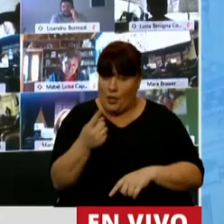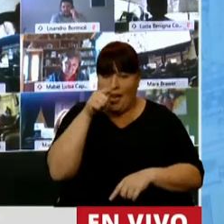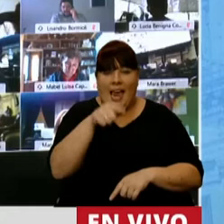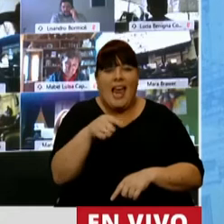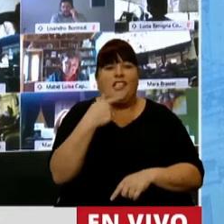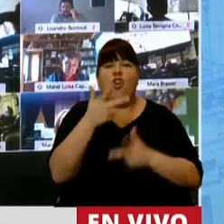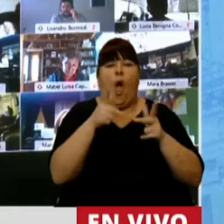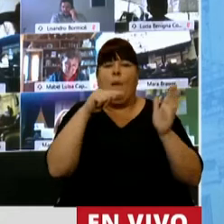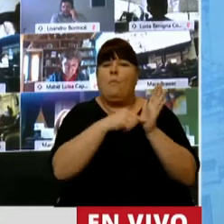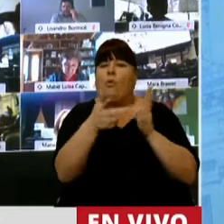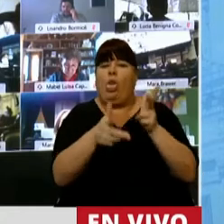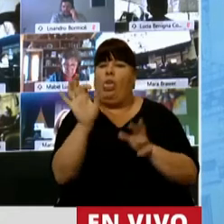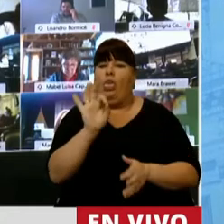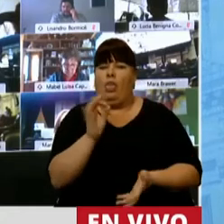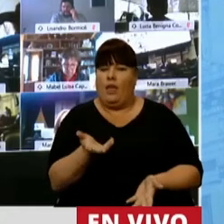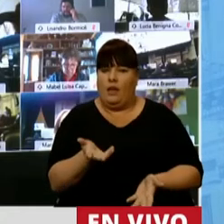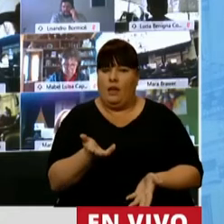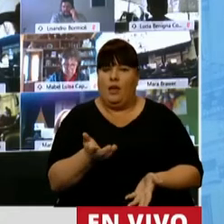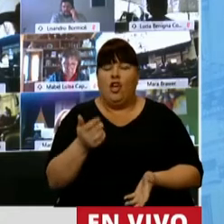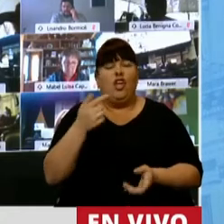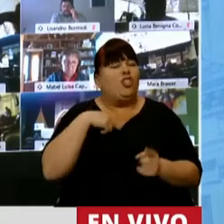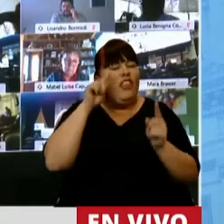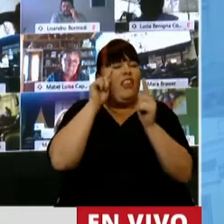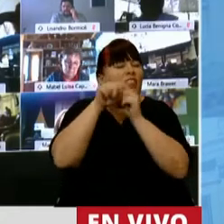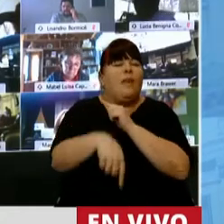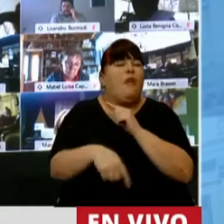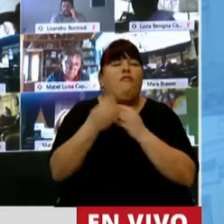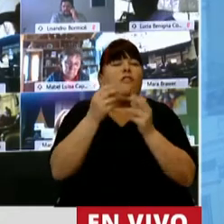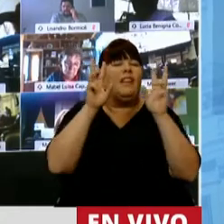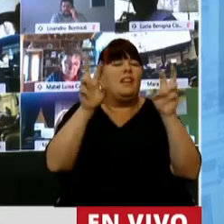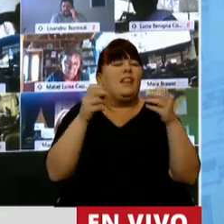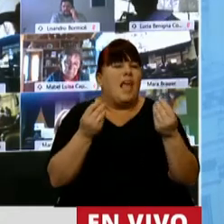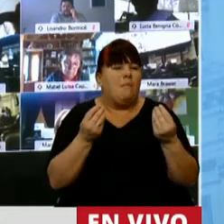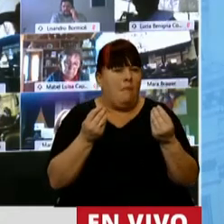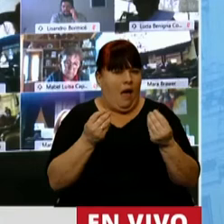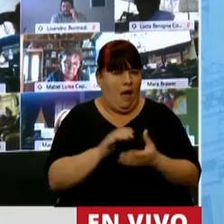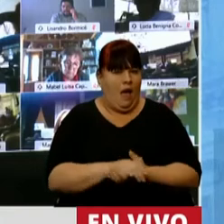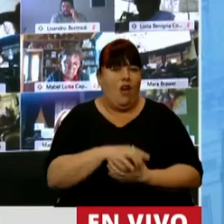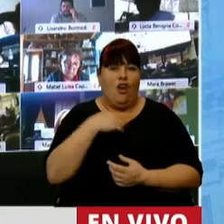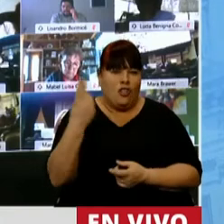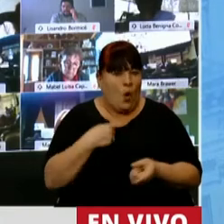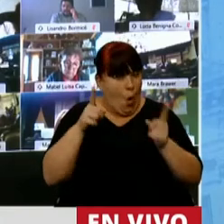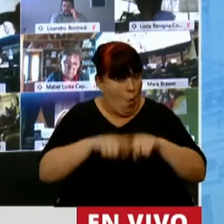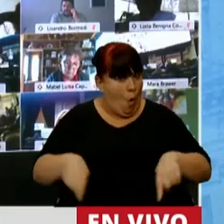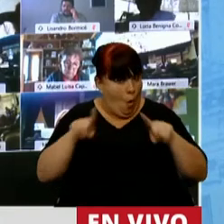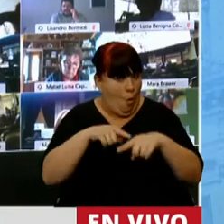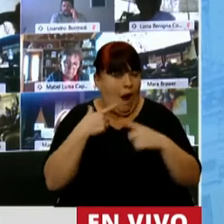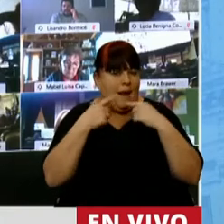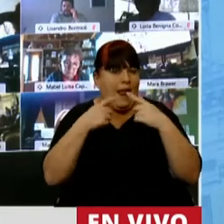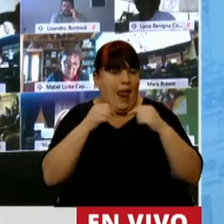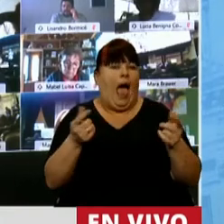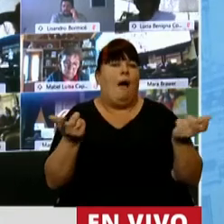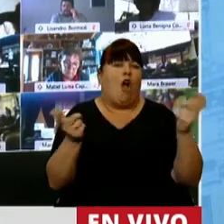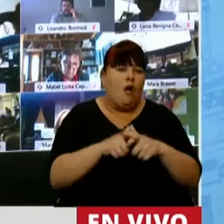ese punto no se está hablando. Y yo me quiero meter de lleno en un tema en el que nosotros somos recurrentes en los planteos en las